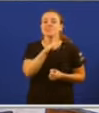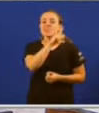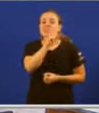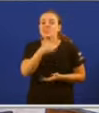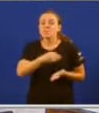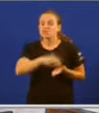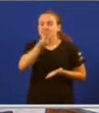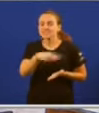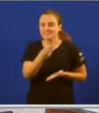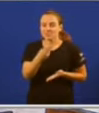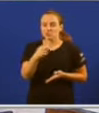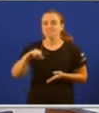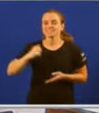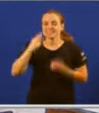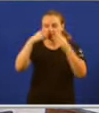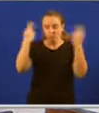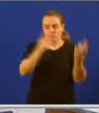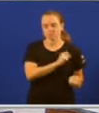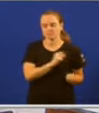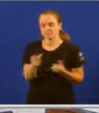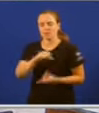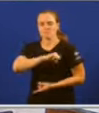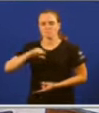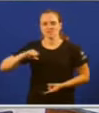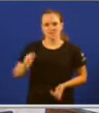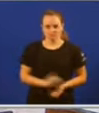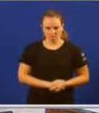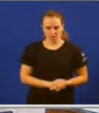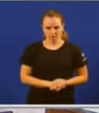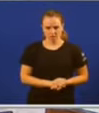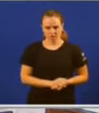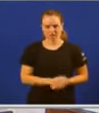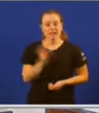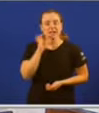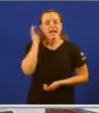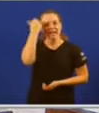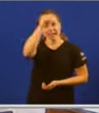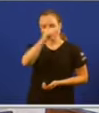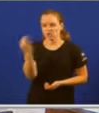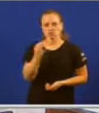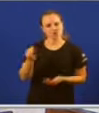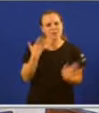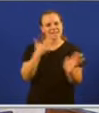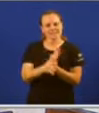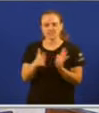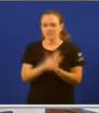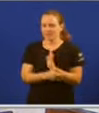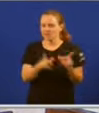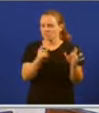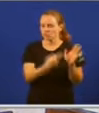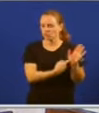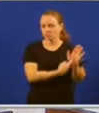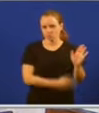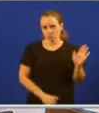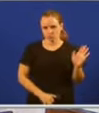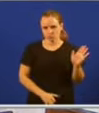sanidade pública para dar a sanidade privada? Os galegos e as galegas merecen si unha explicación destas fotos, señor